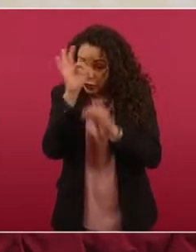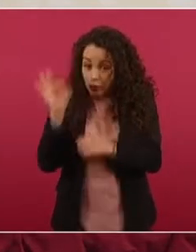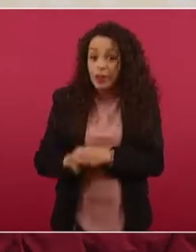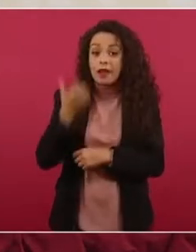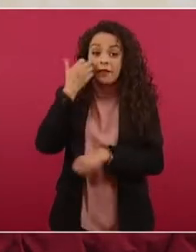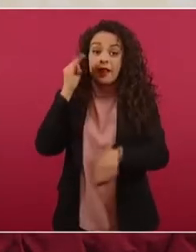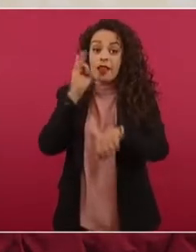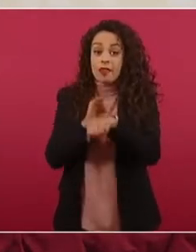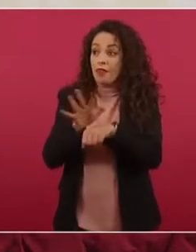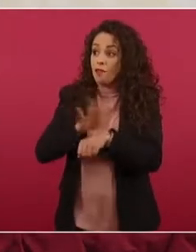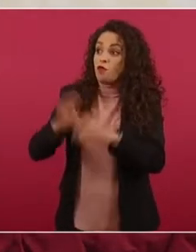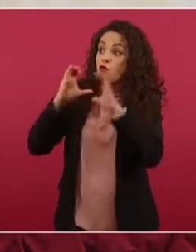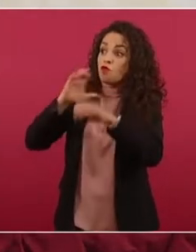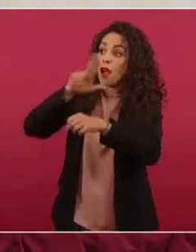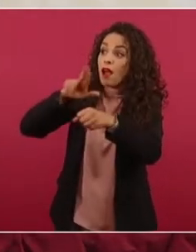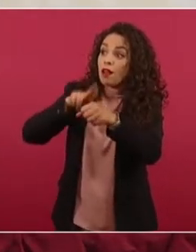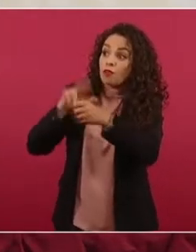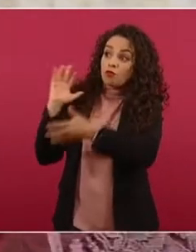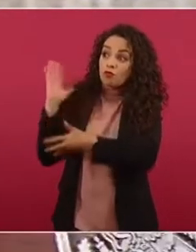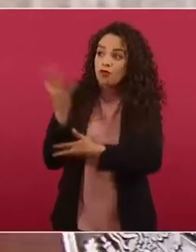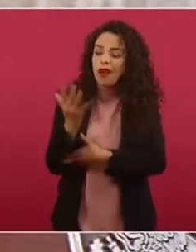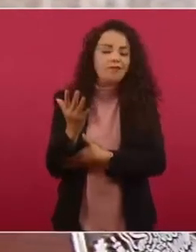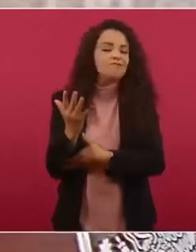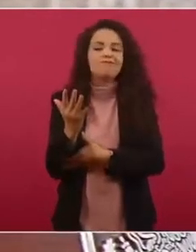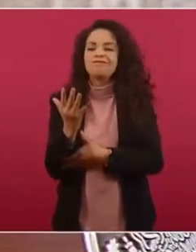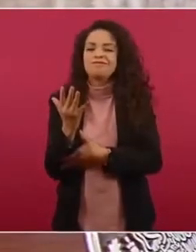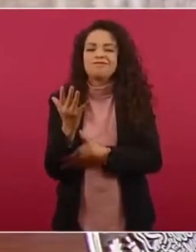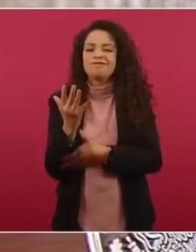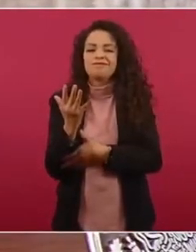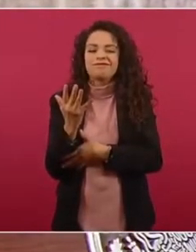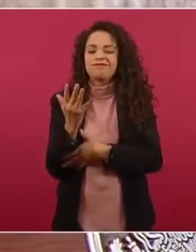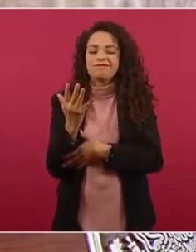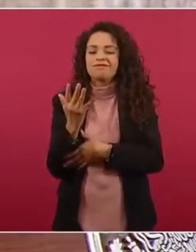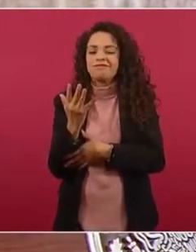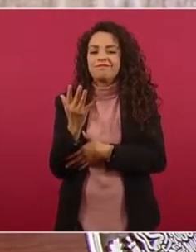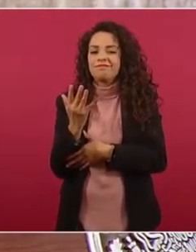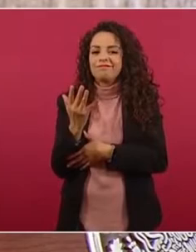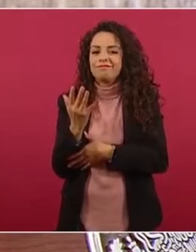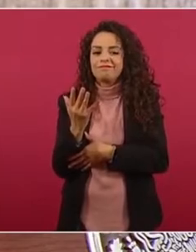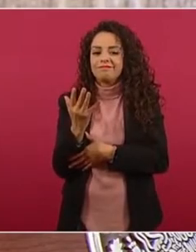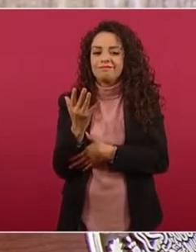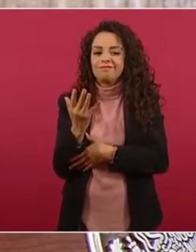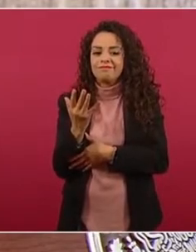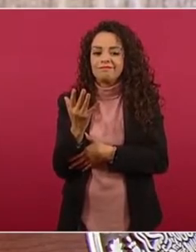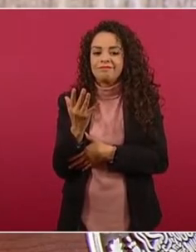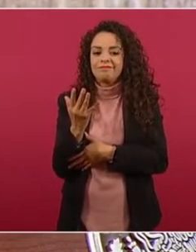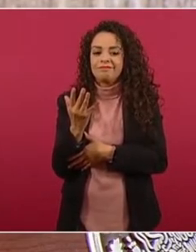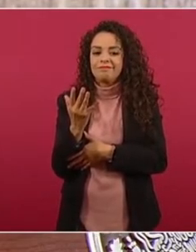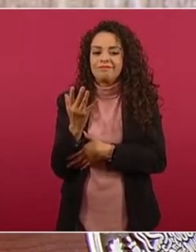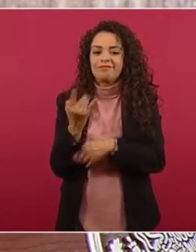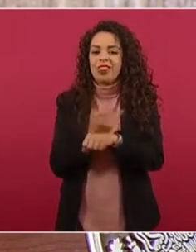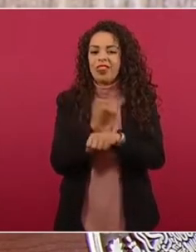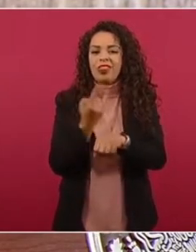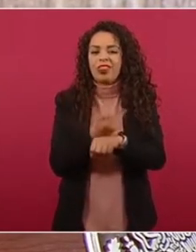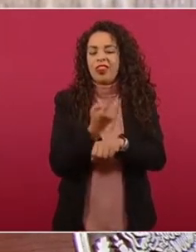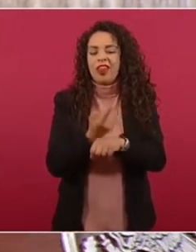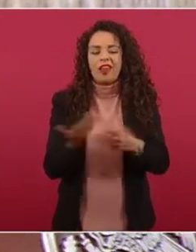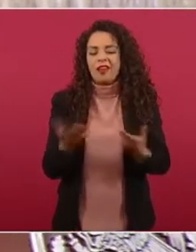esos que se quedaron callados o no vieron